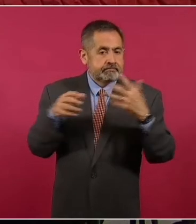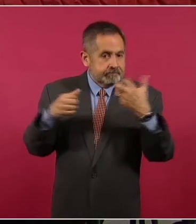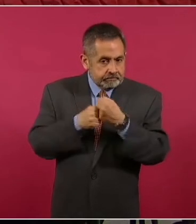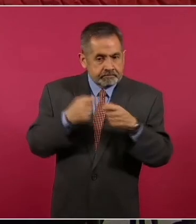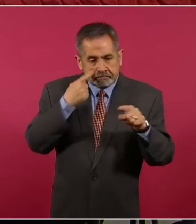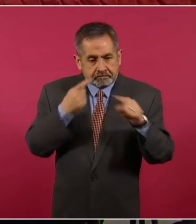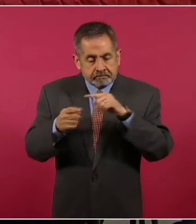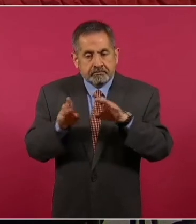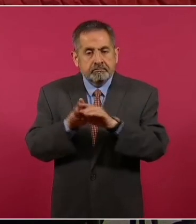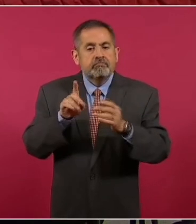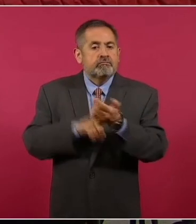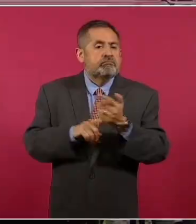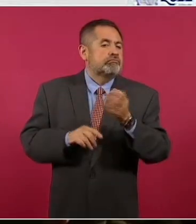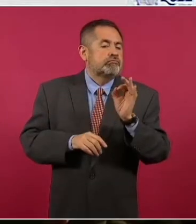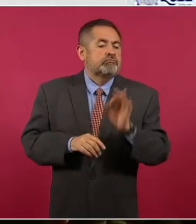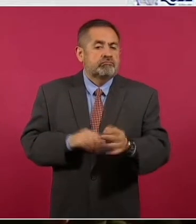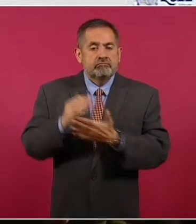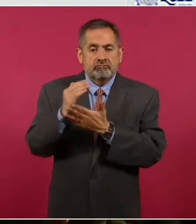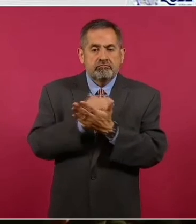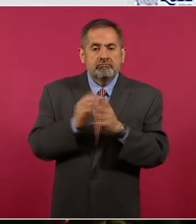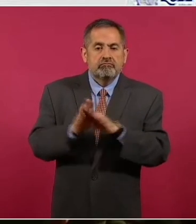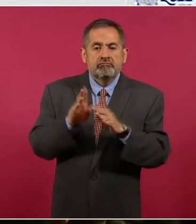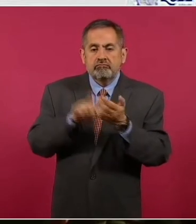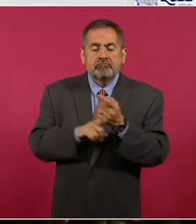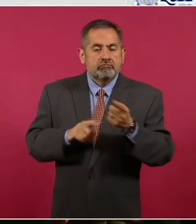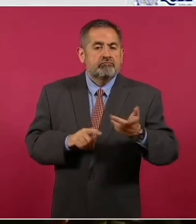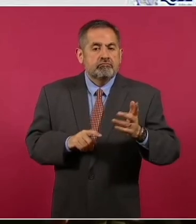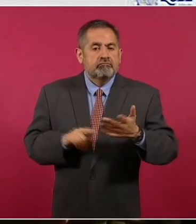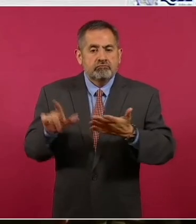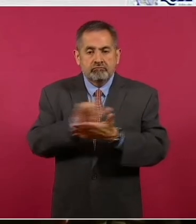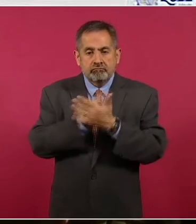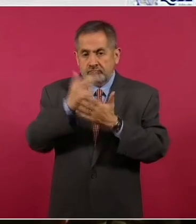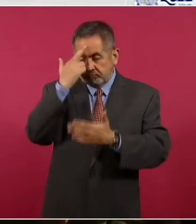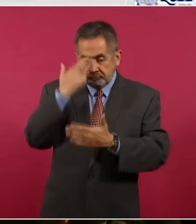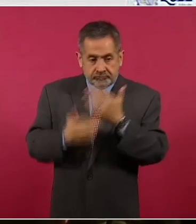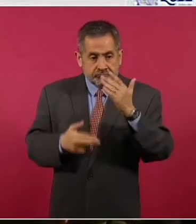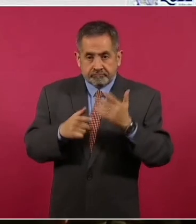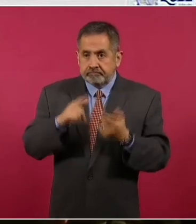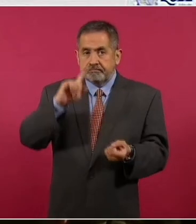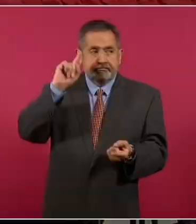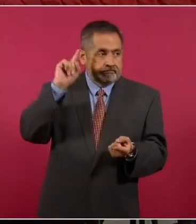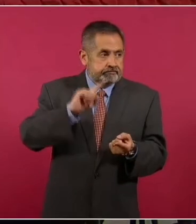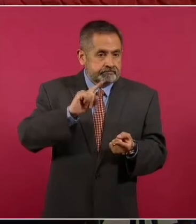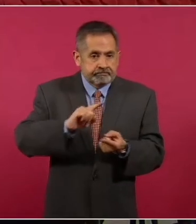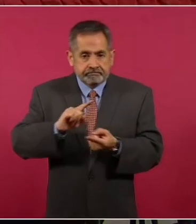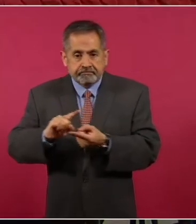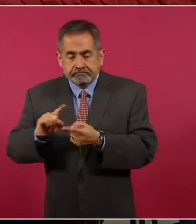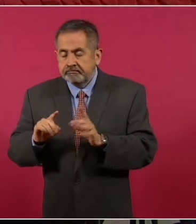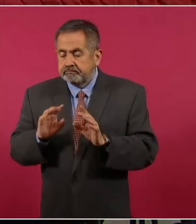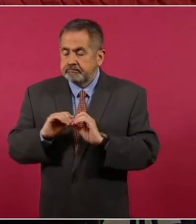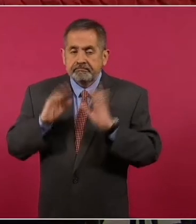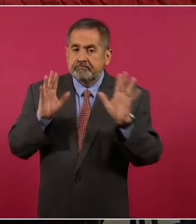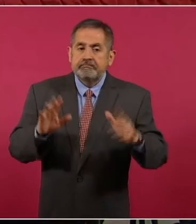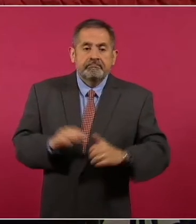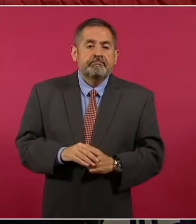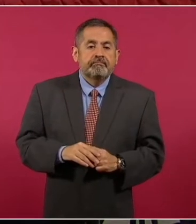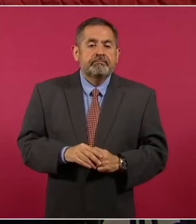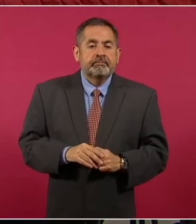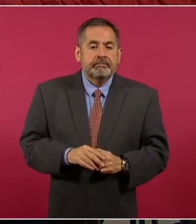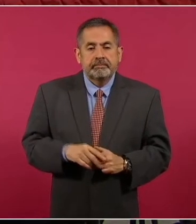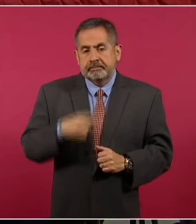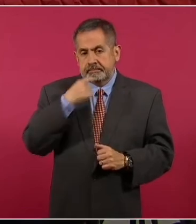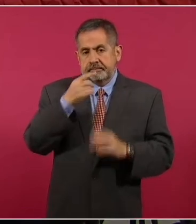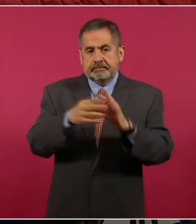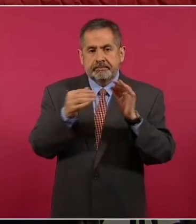en la mayoría de los delitos en nuestro país. Adelante. Decir